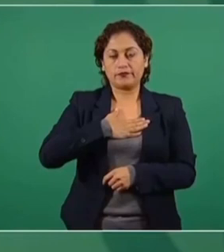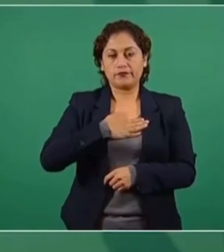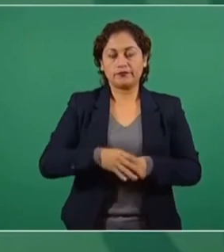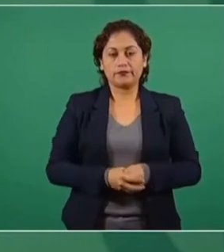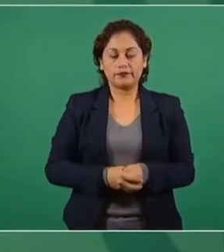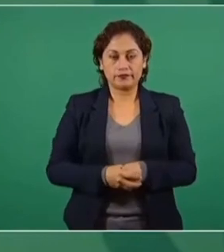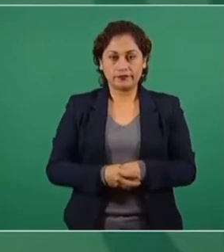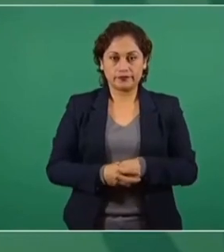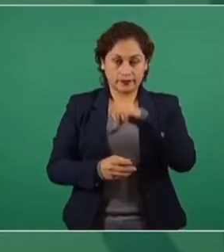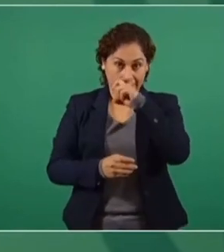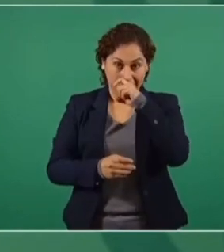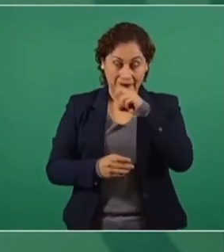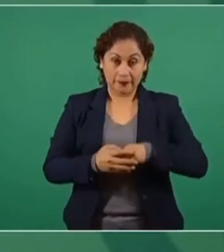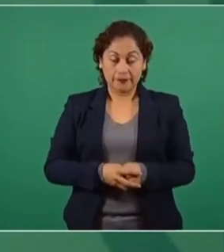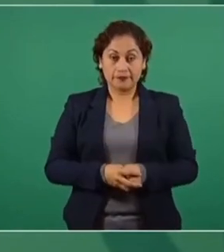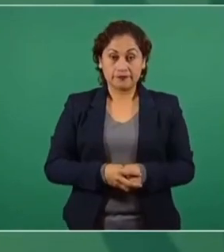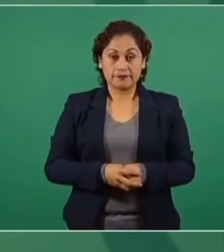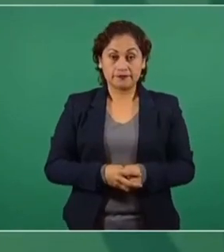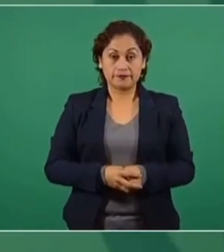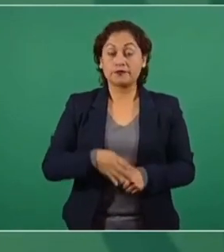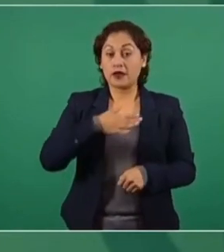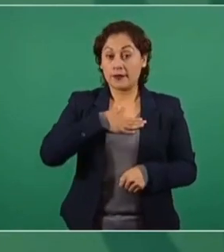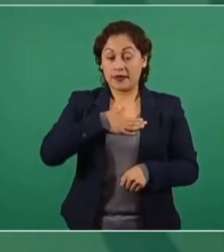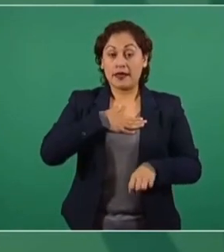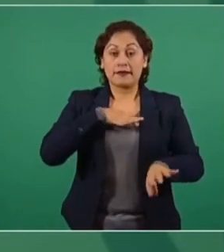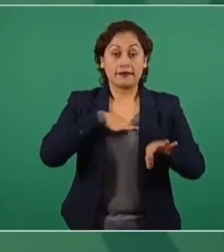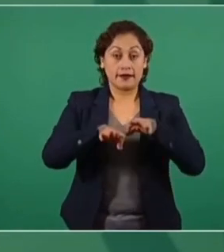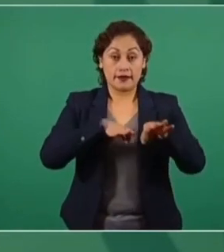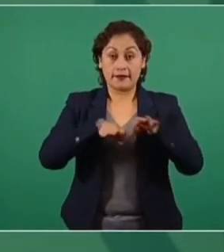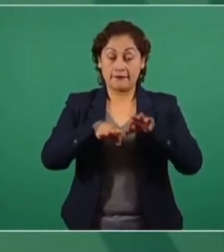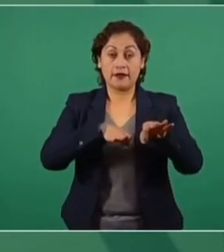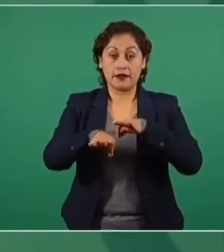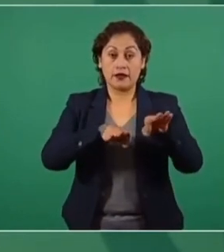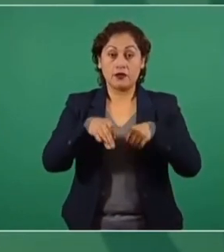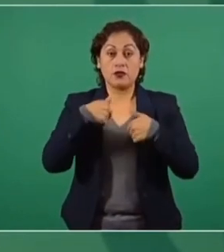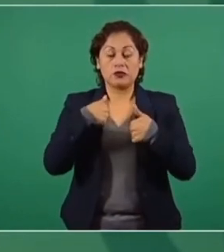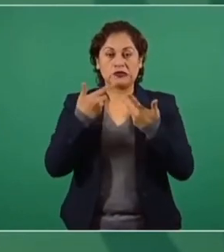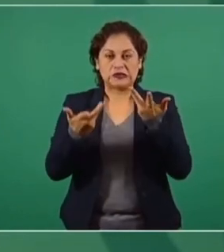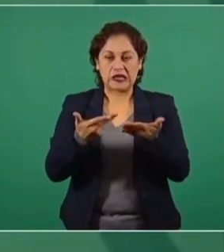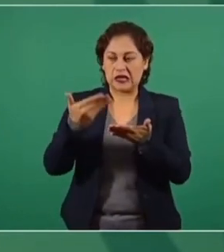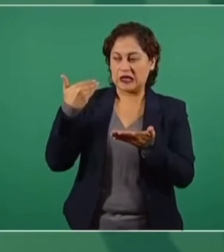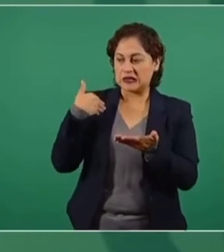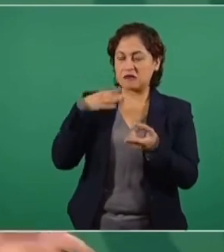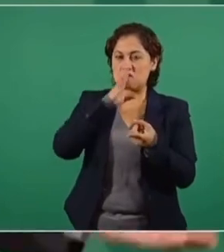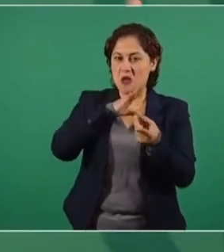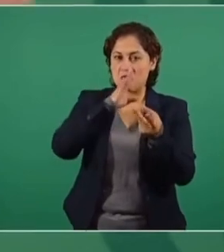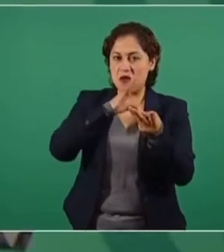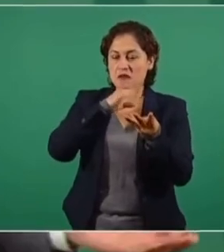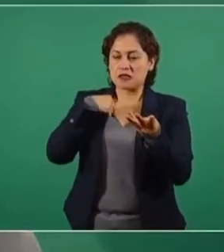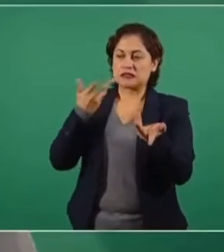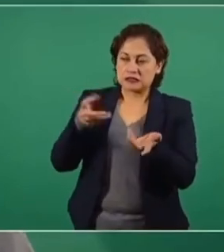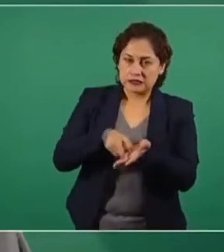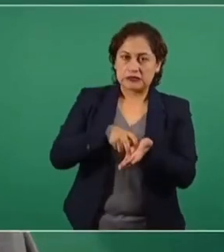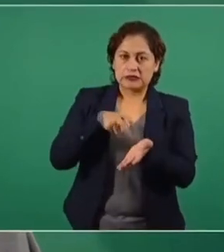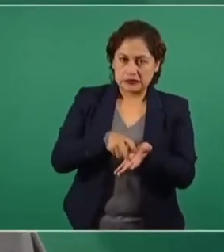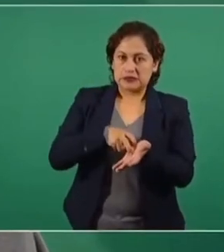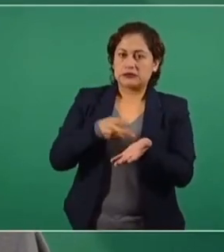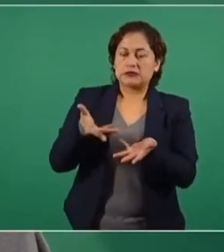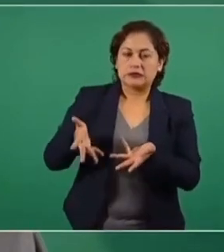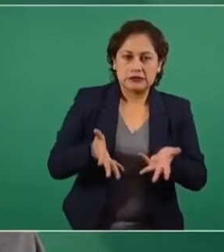importante tiempo, lo tengo que dedicar, lo he tenido que dedicar, a enderezar entuertos. Porque el gobierno